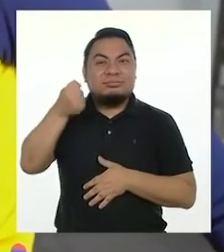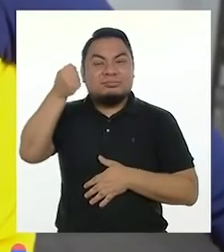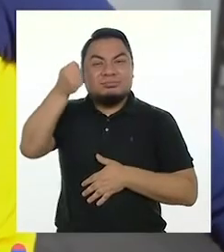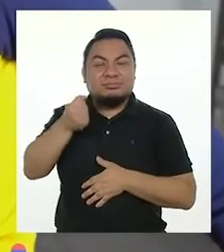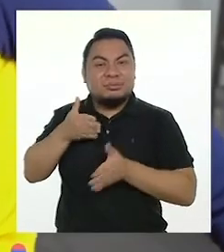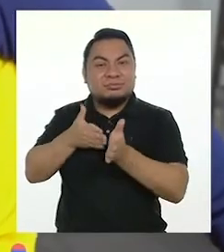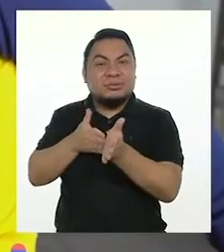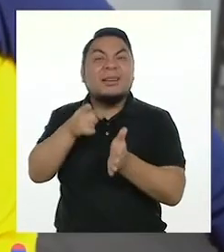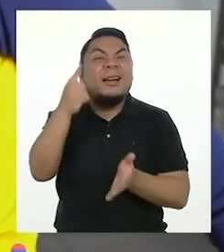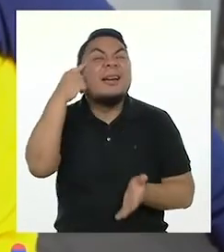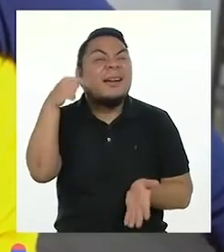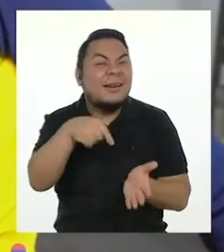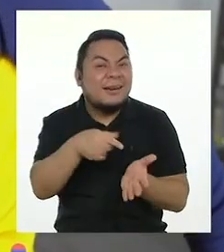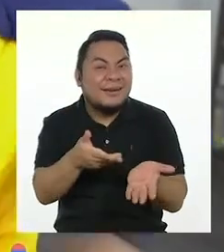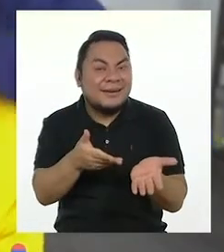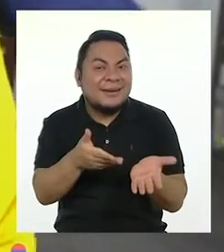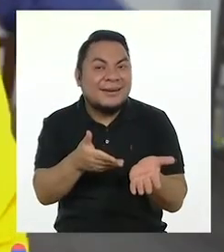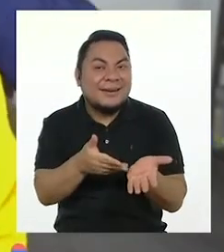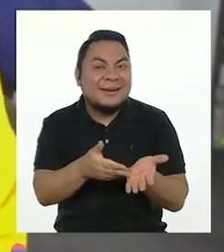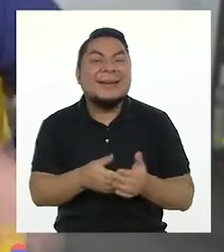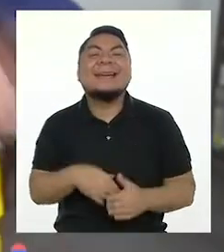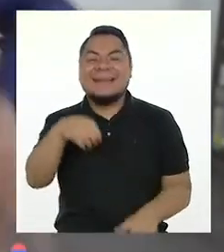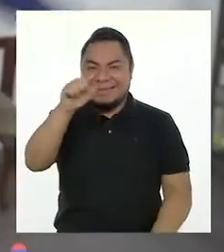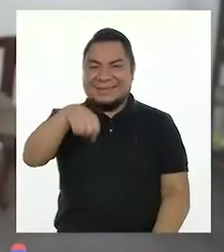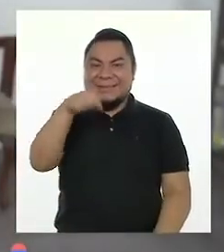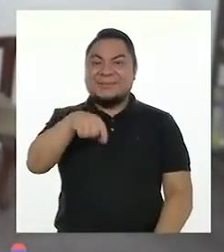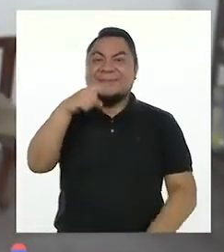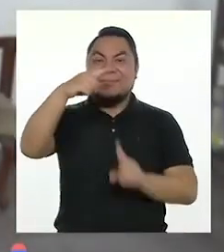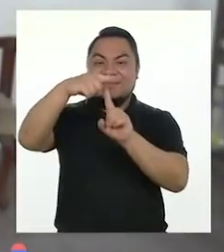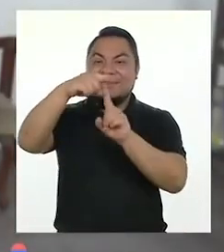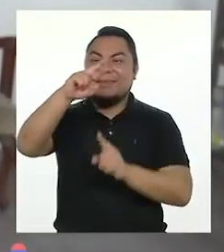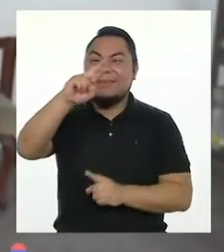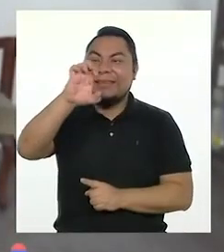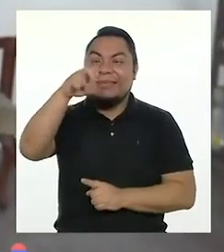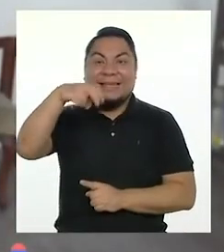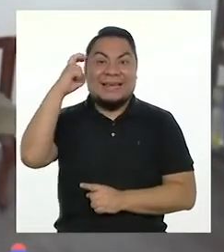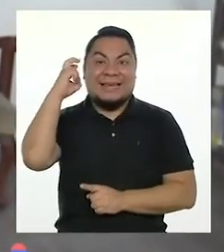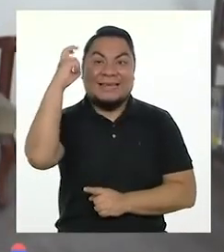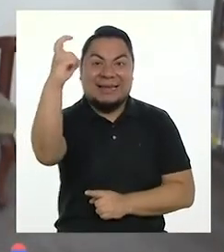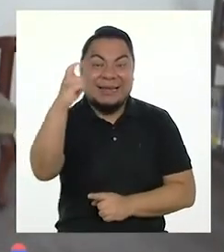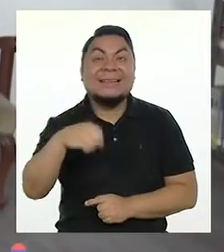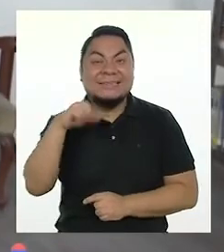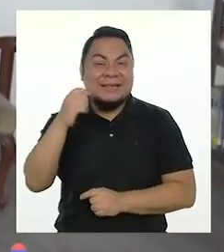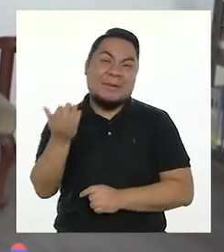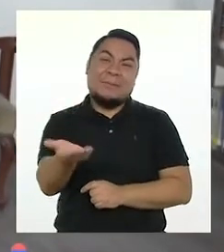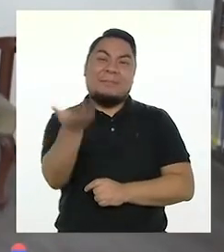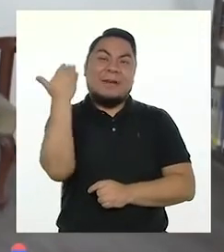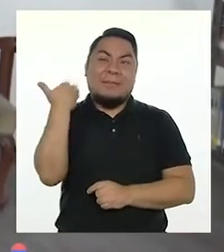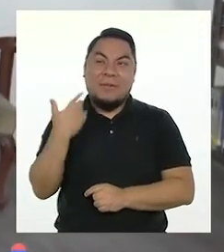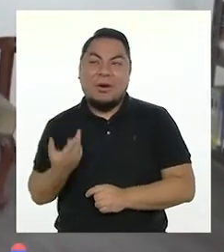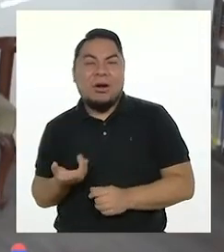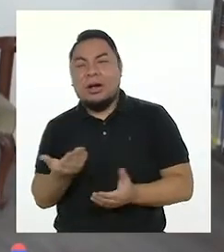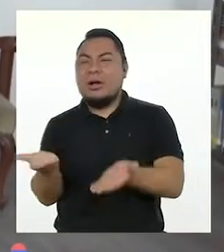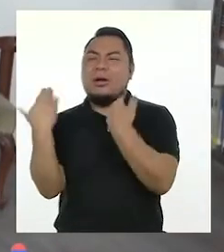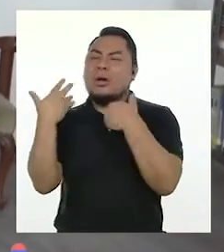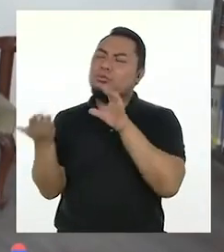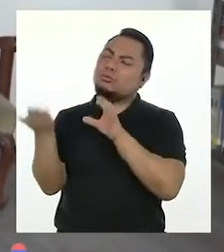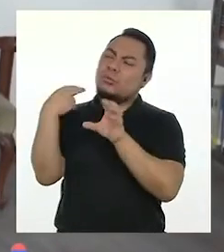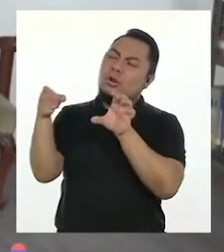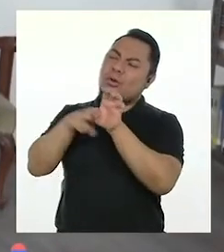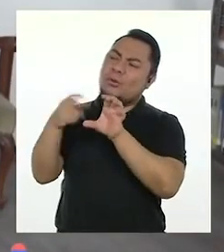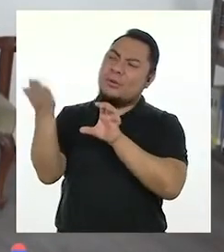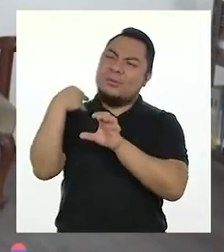¿Ya saben cuál es? ¡Sí! ¡El tren! ¡Vamos a movernos! ¡Al tren! ¡Suban todos!